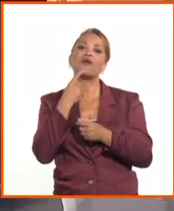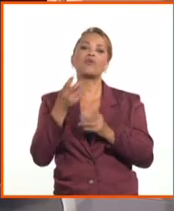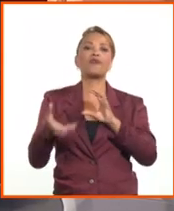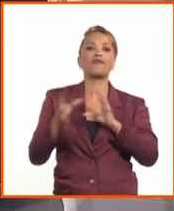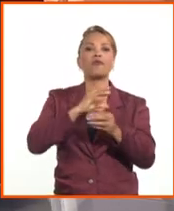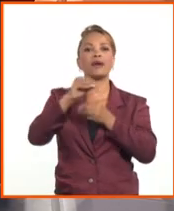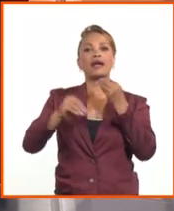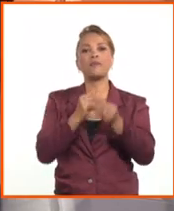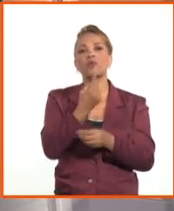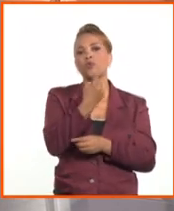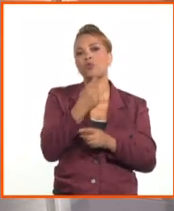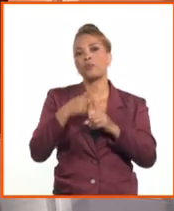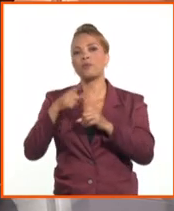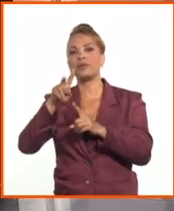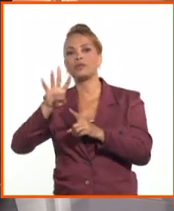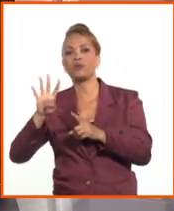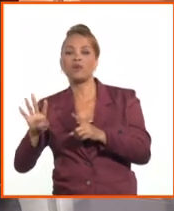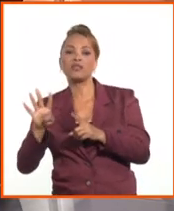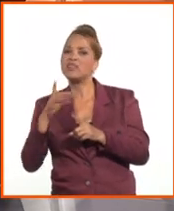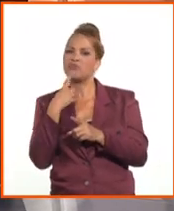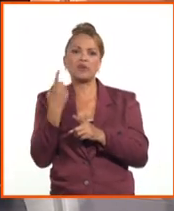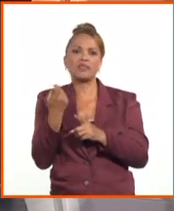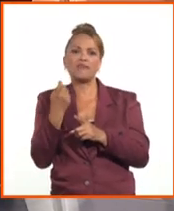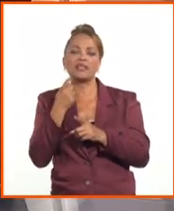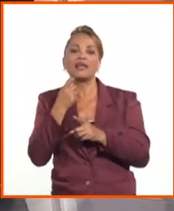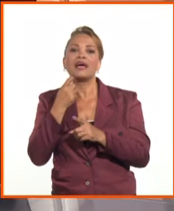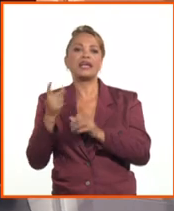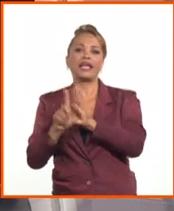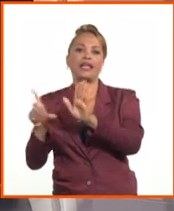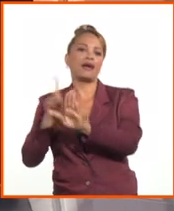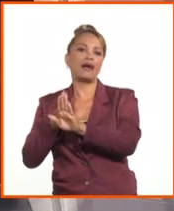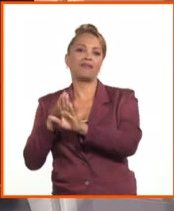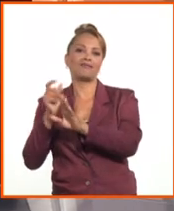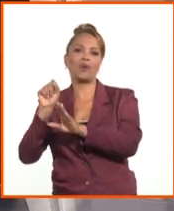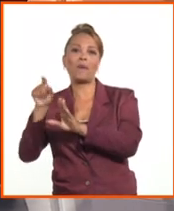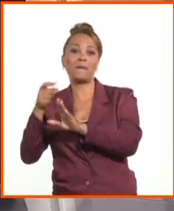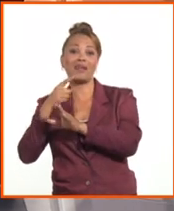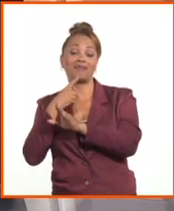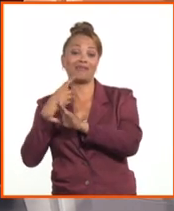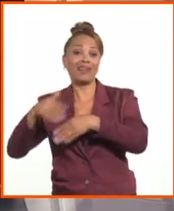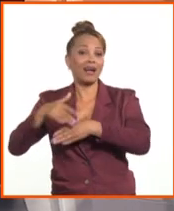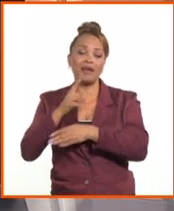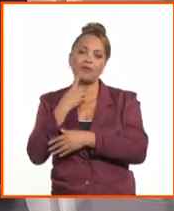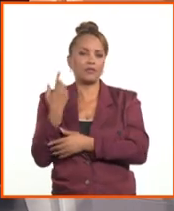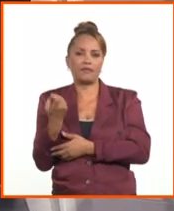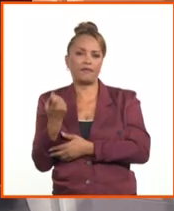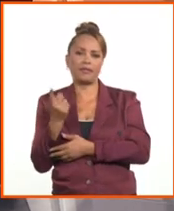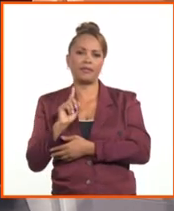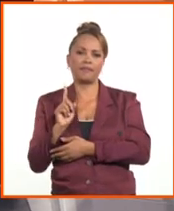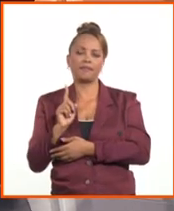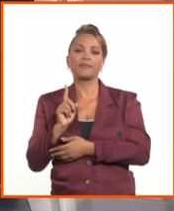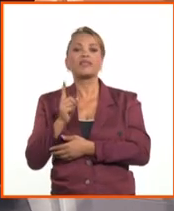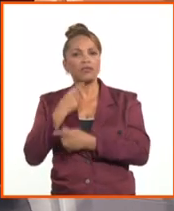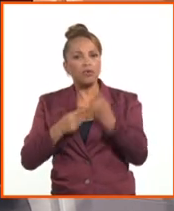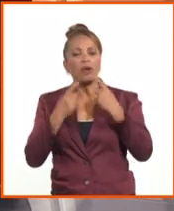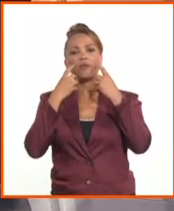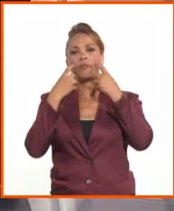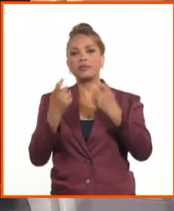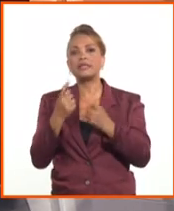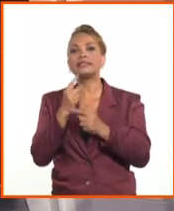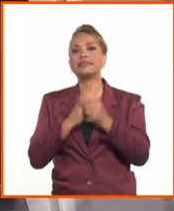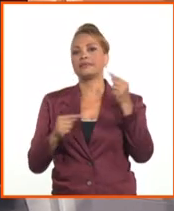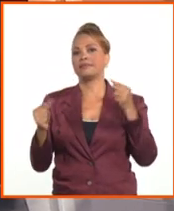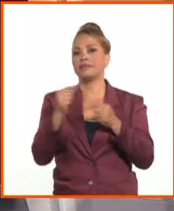que uno por 24 y no tener que acudir a un mercado ilegal. Es un elemento que para nosotros es esencial. Siempre lo hemos planteado, nuestro presidente